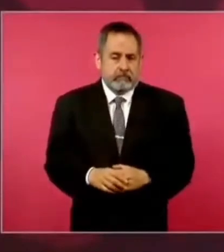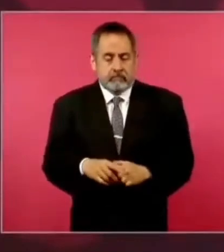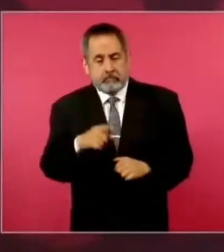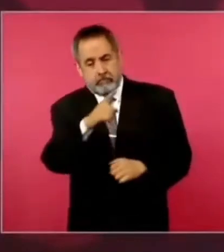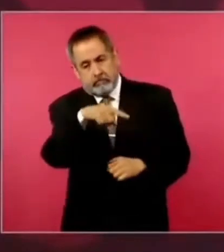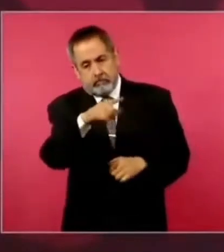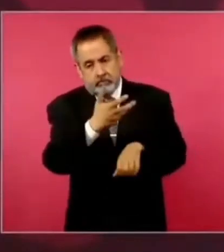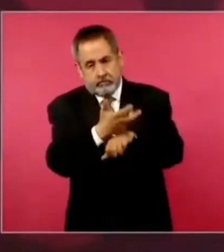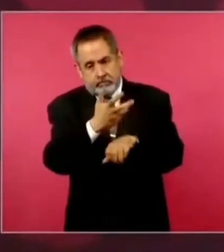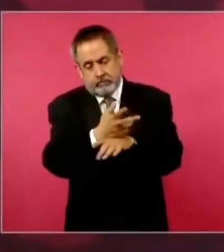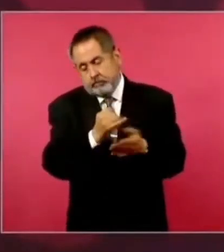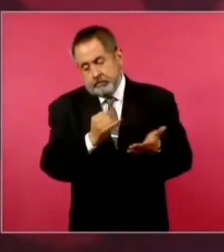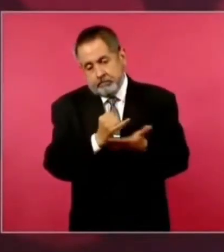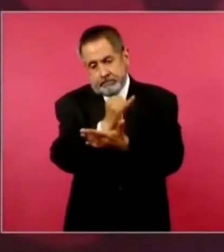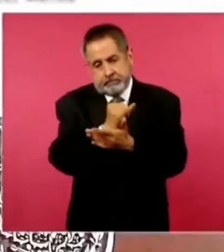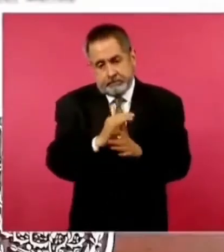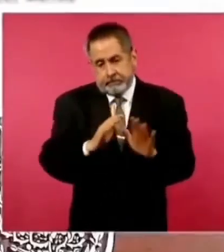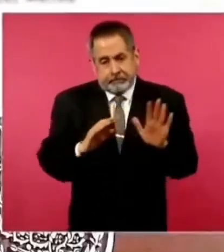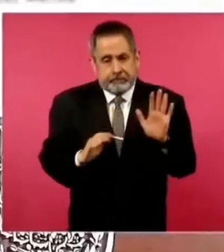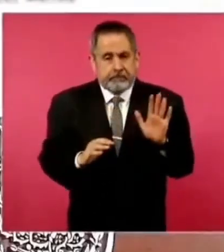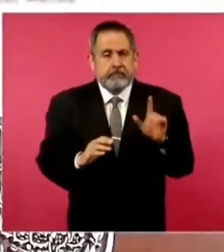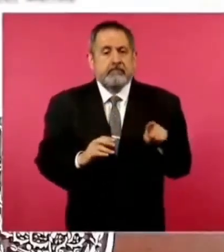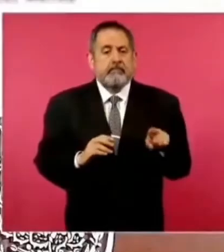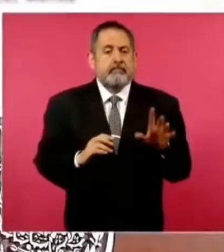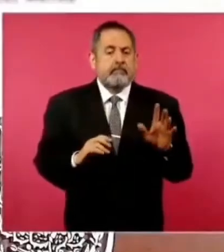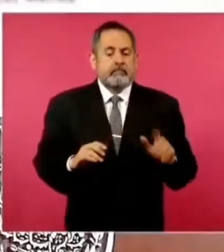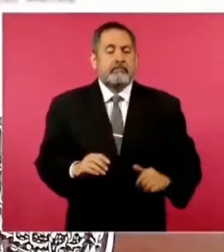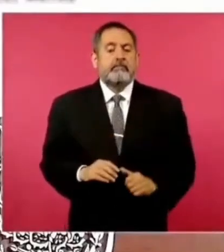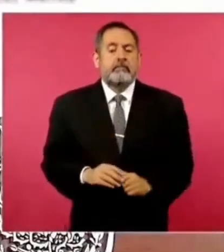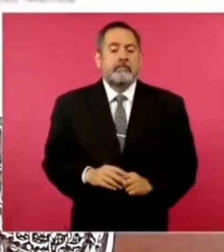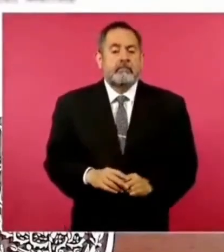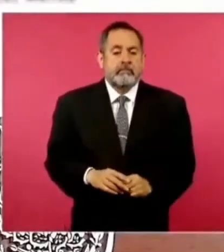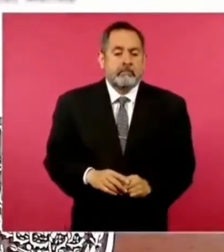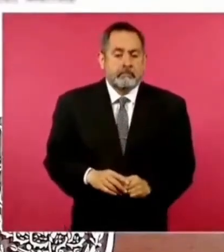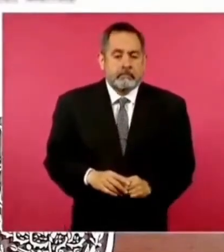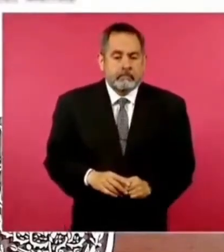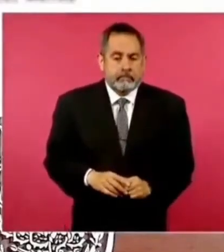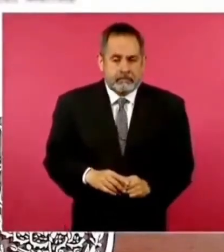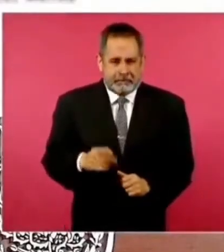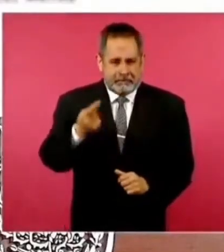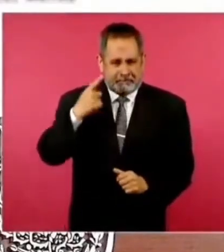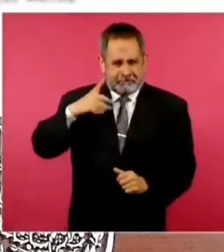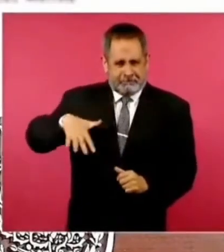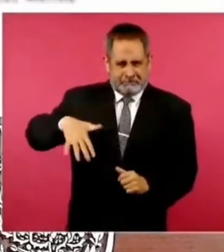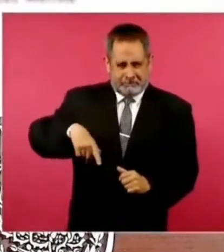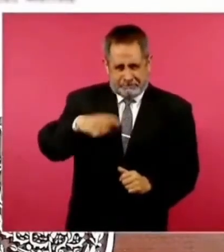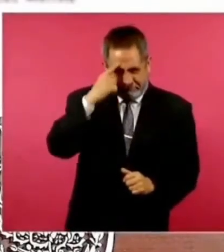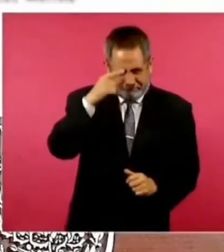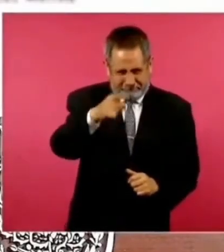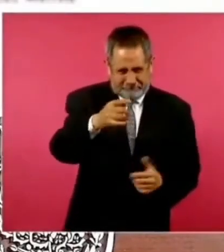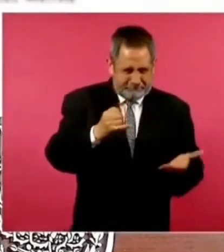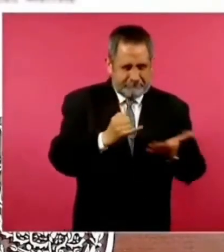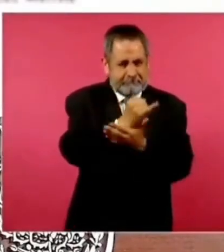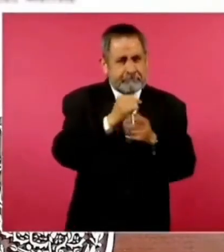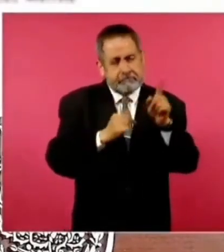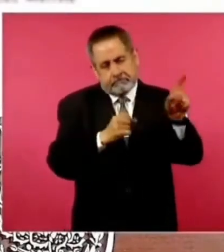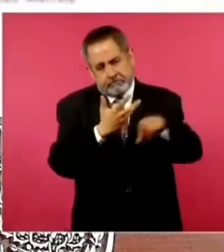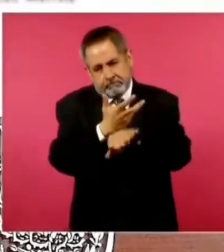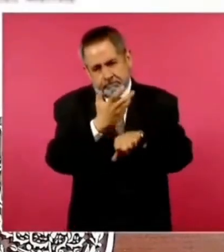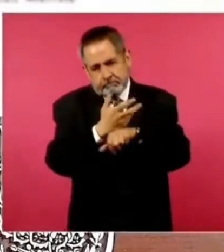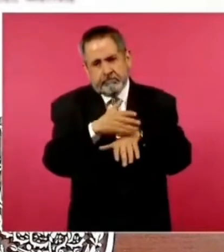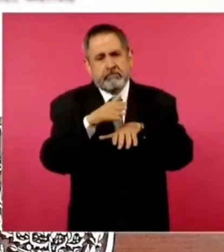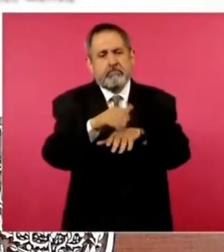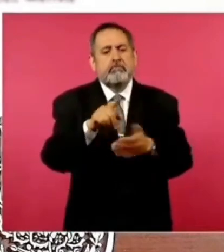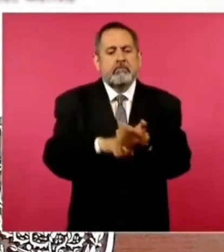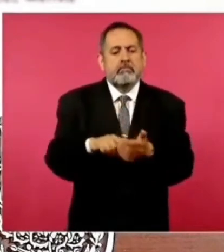decisiones, como esta última relacionada con lo del